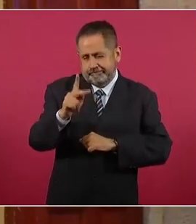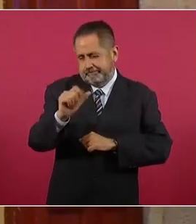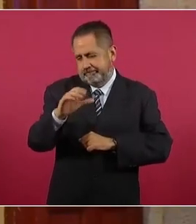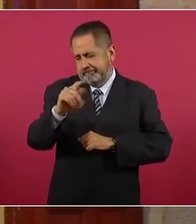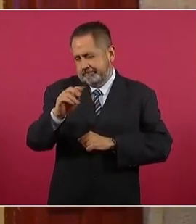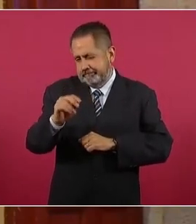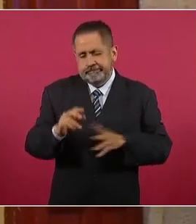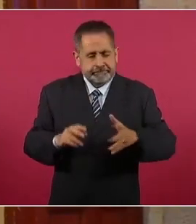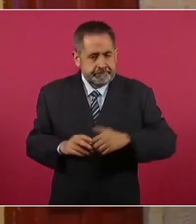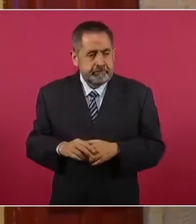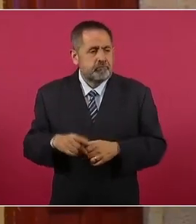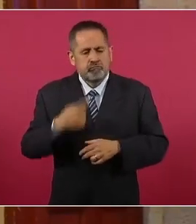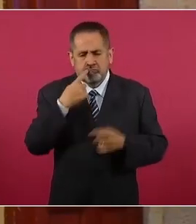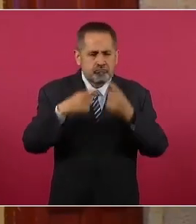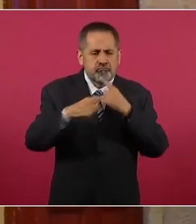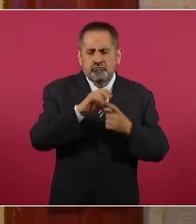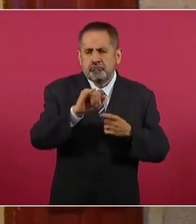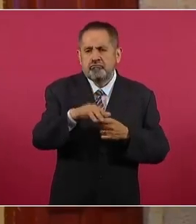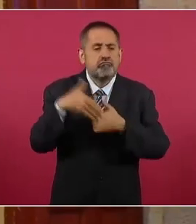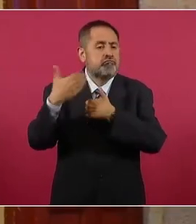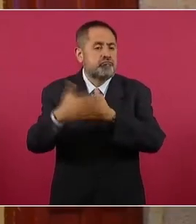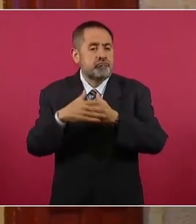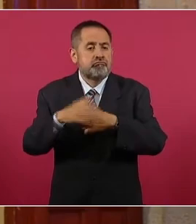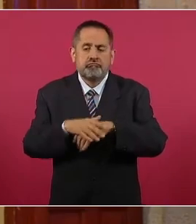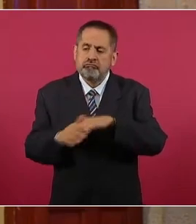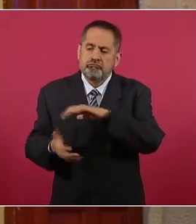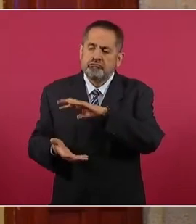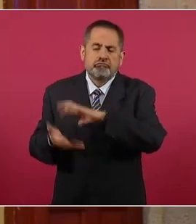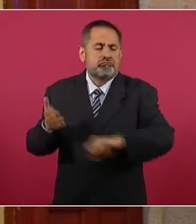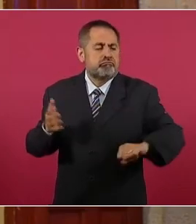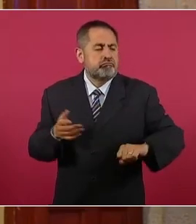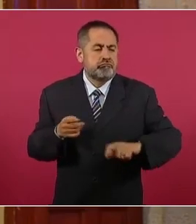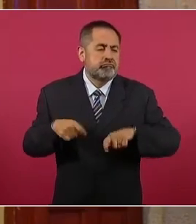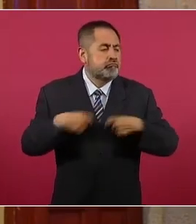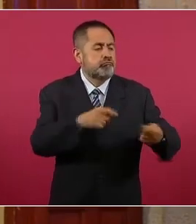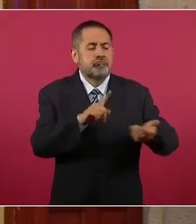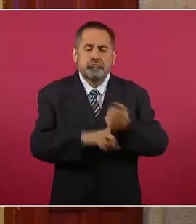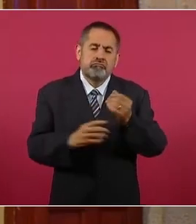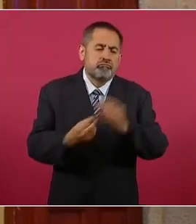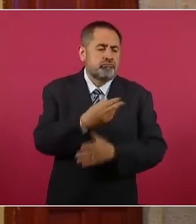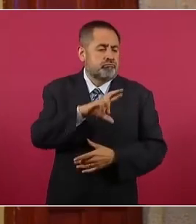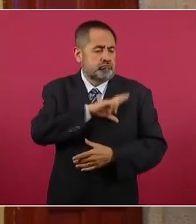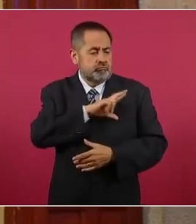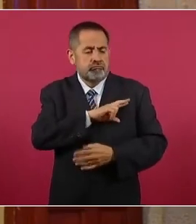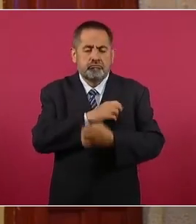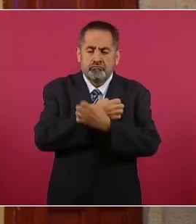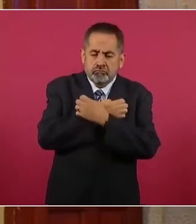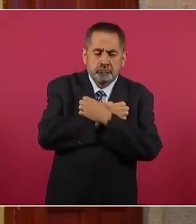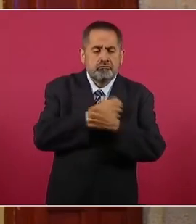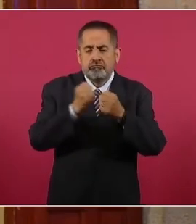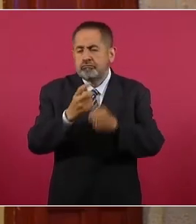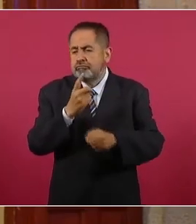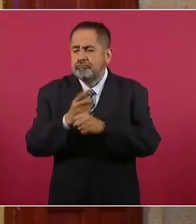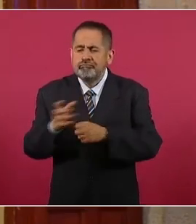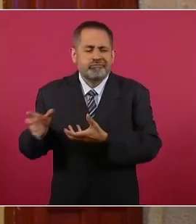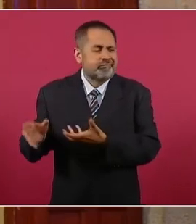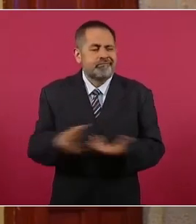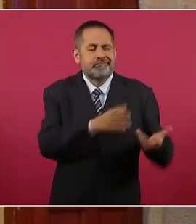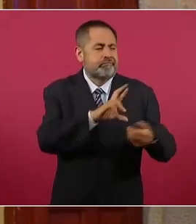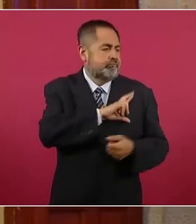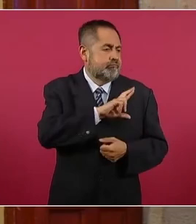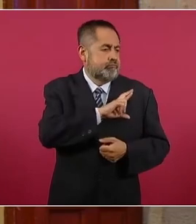acordó profundizar en las privatizaciones del sector energético, la educación, la seguridad social y las